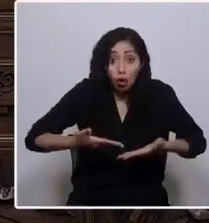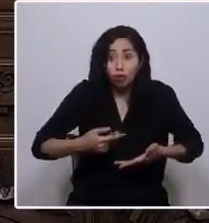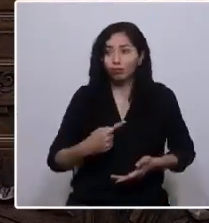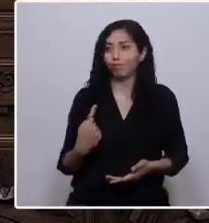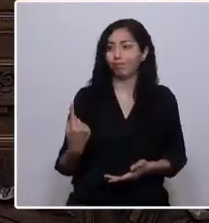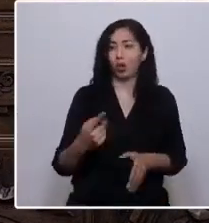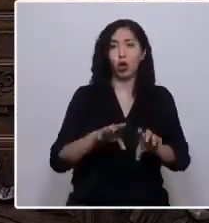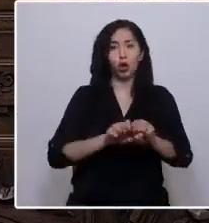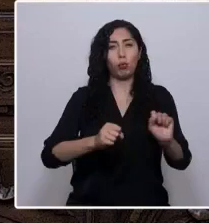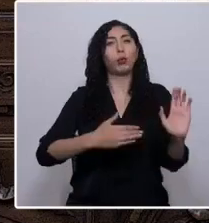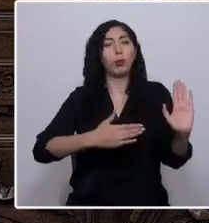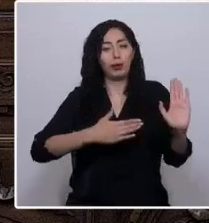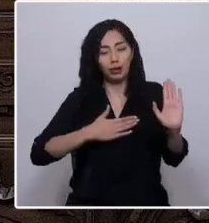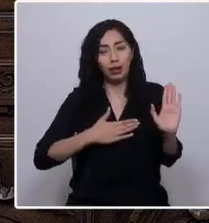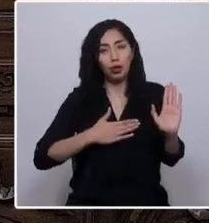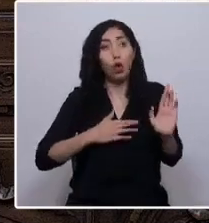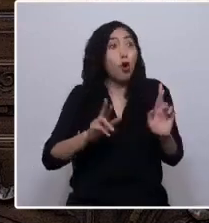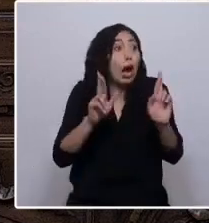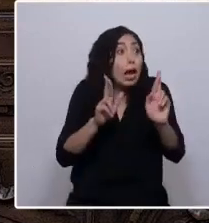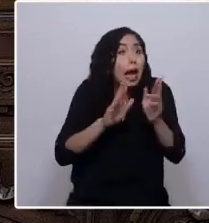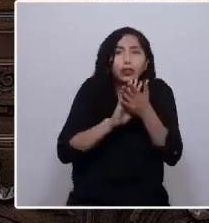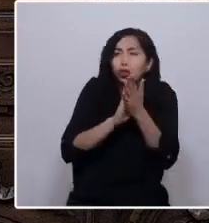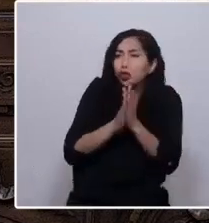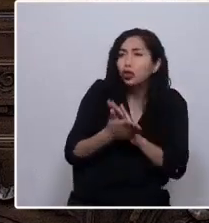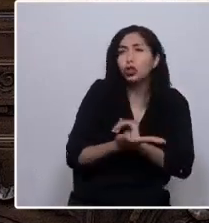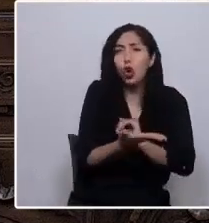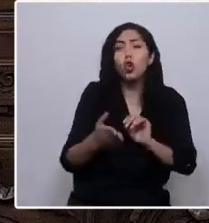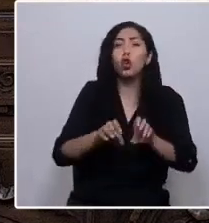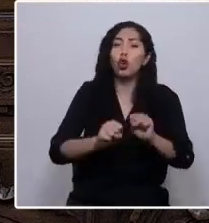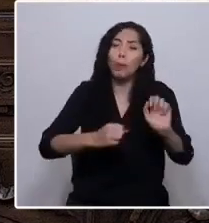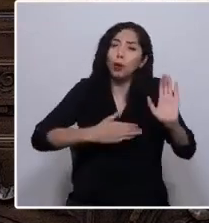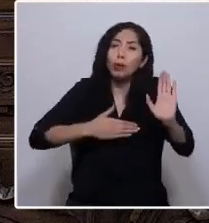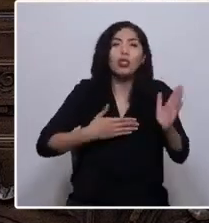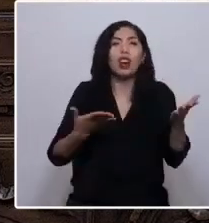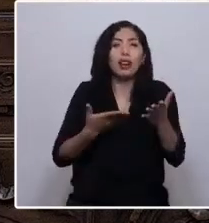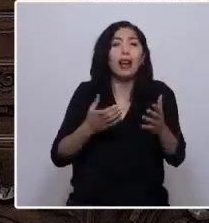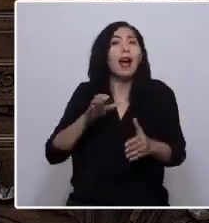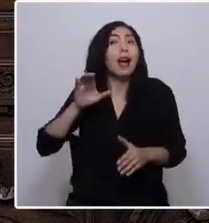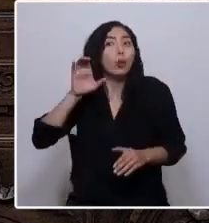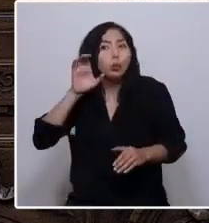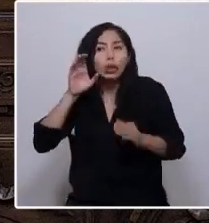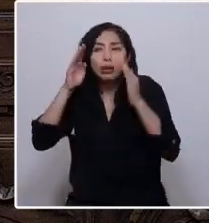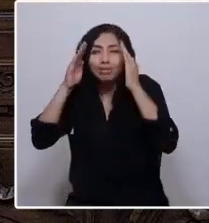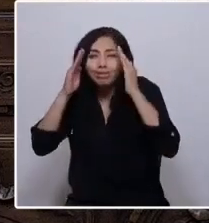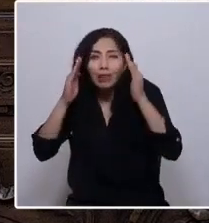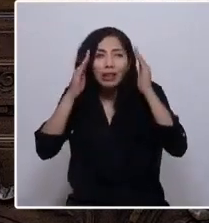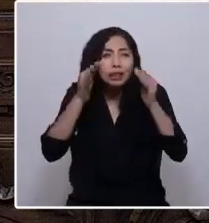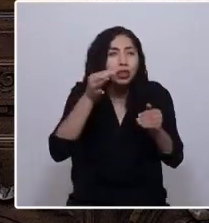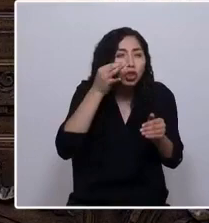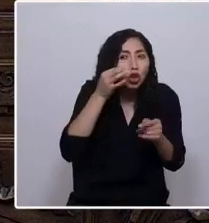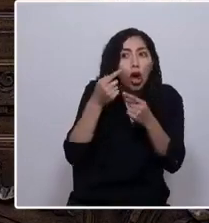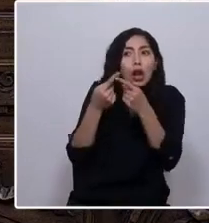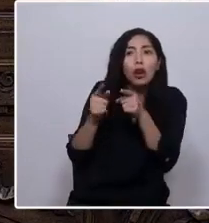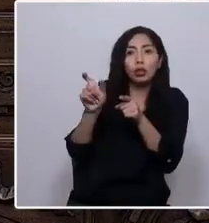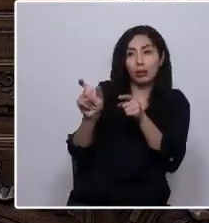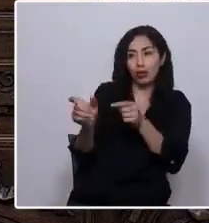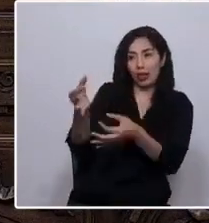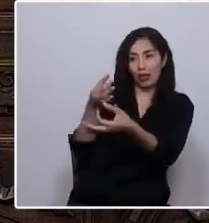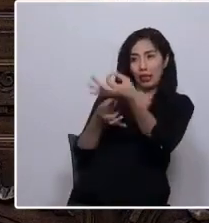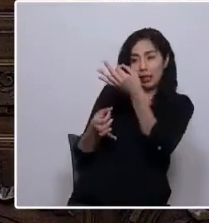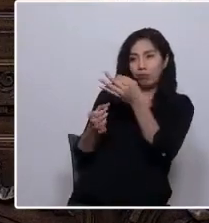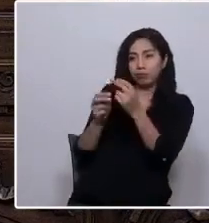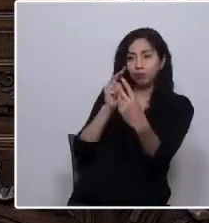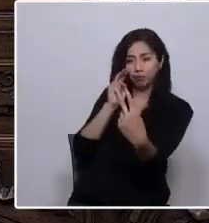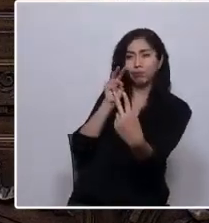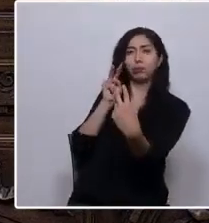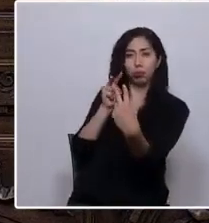y ojalá todos a escucharnos, a poner atención en lo que el otro dice y a mirarnos a